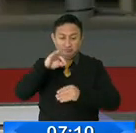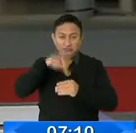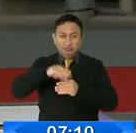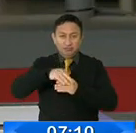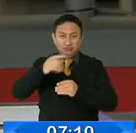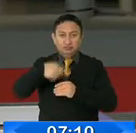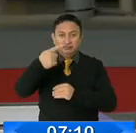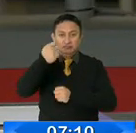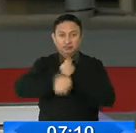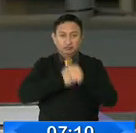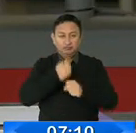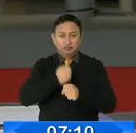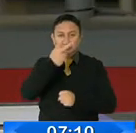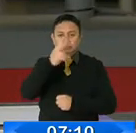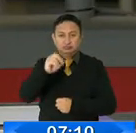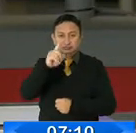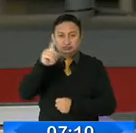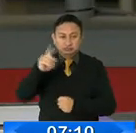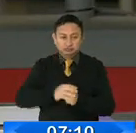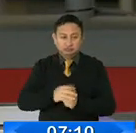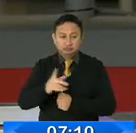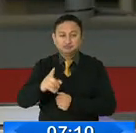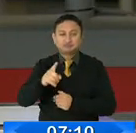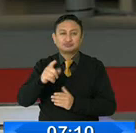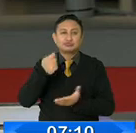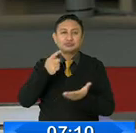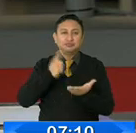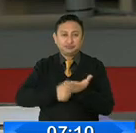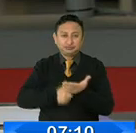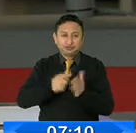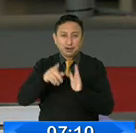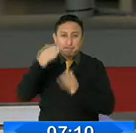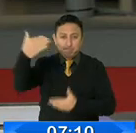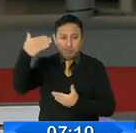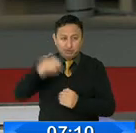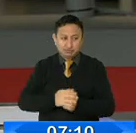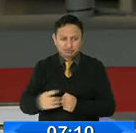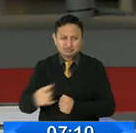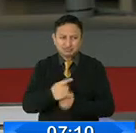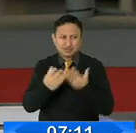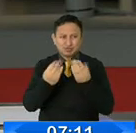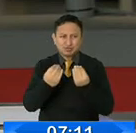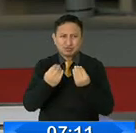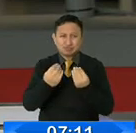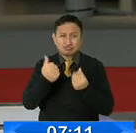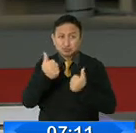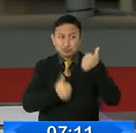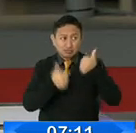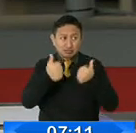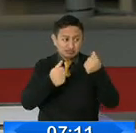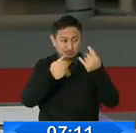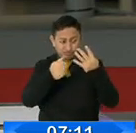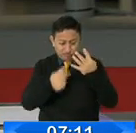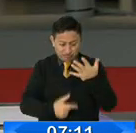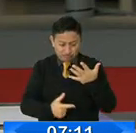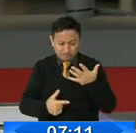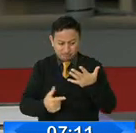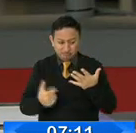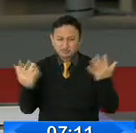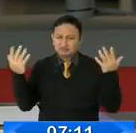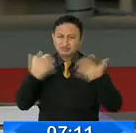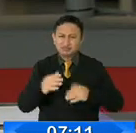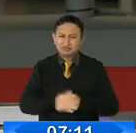2021, analistas políticos indican que la gran cantidad de candidatos genera dispersión, entre otros factores a